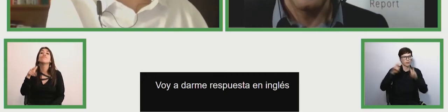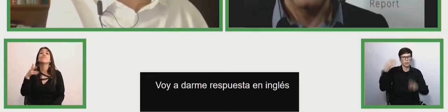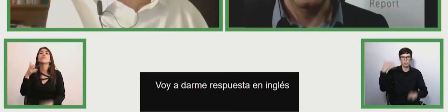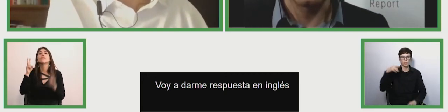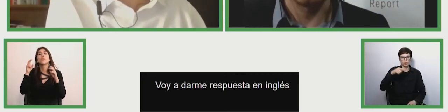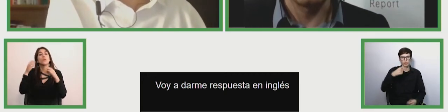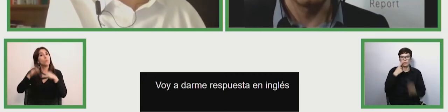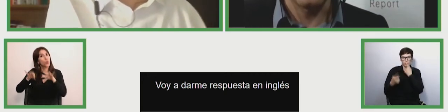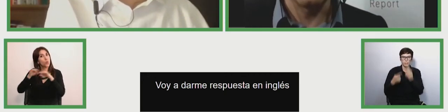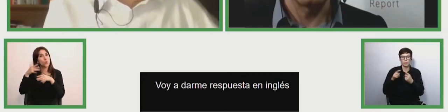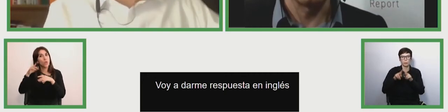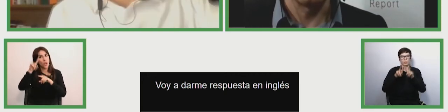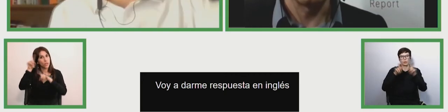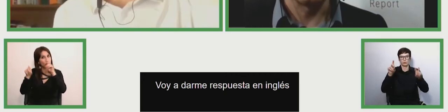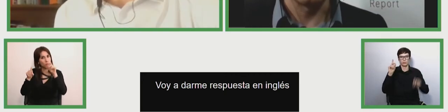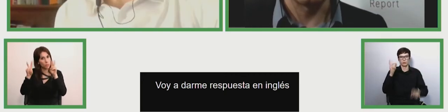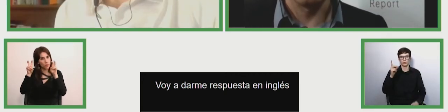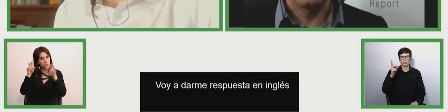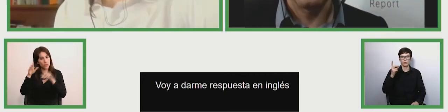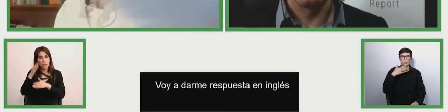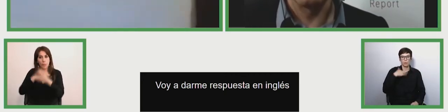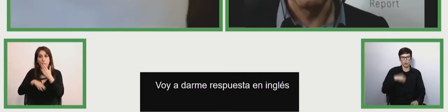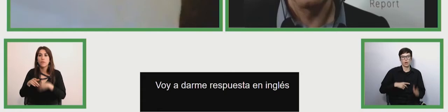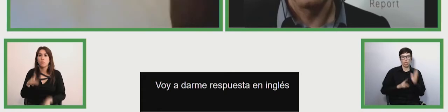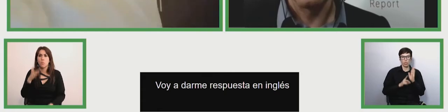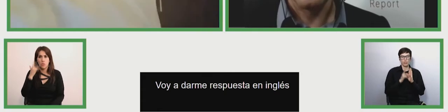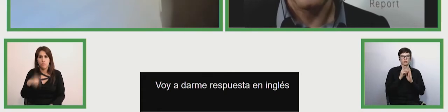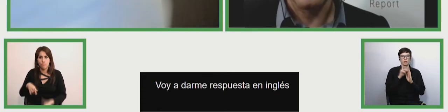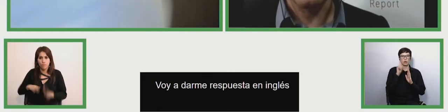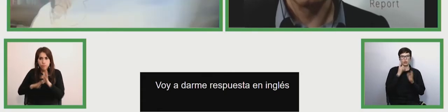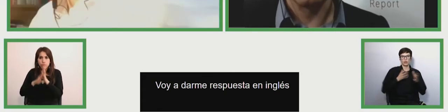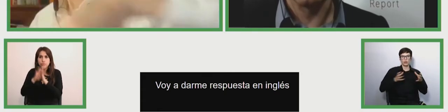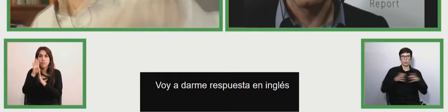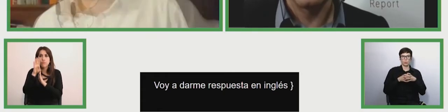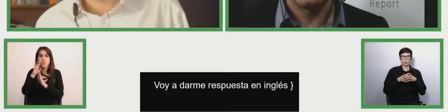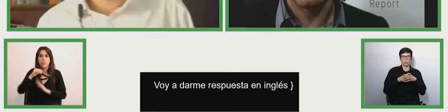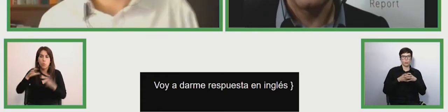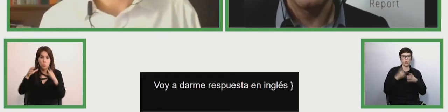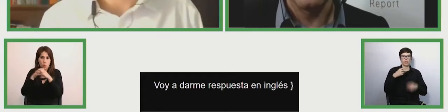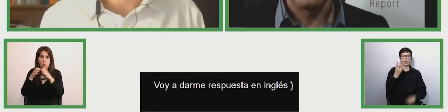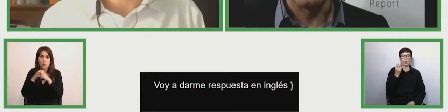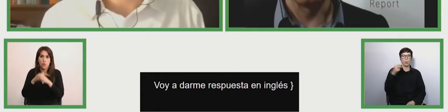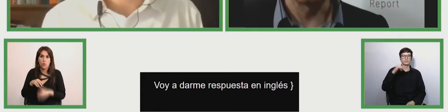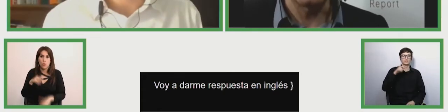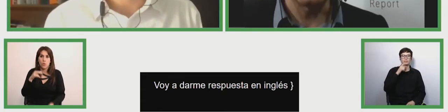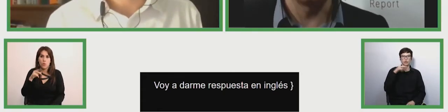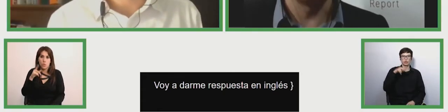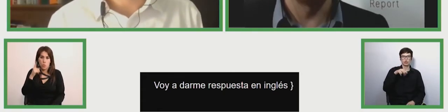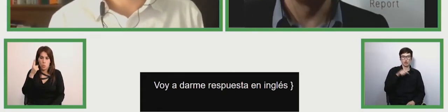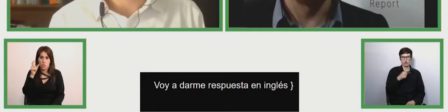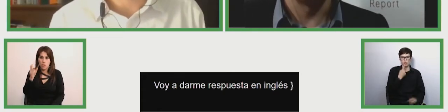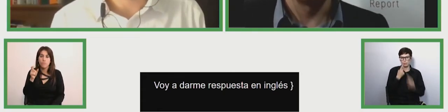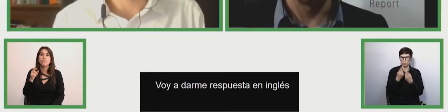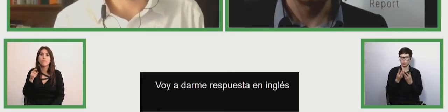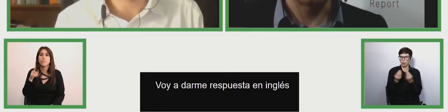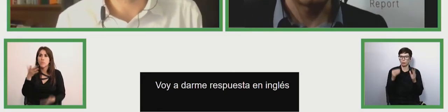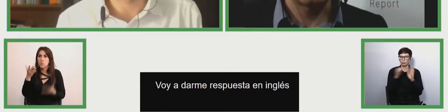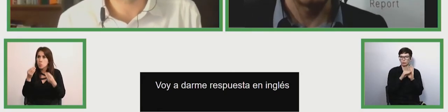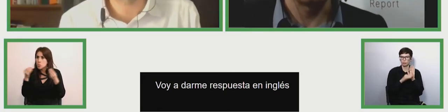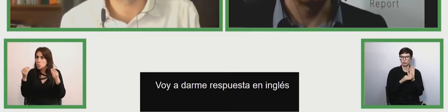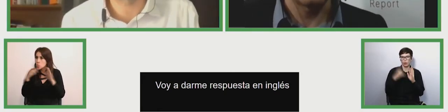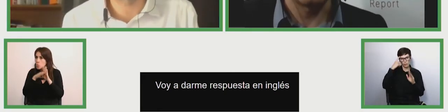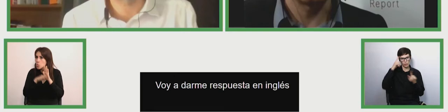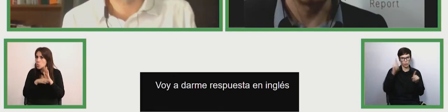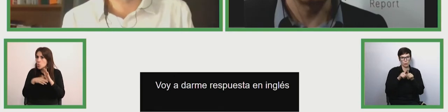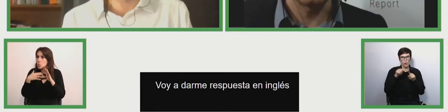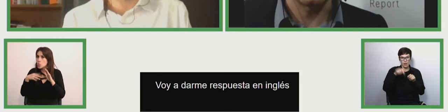usar las preguntas que han sido desarrolladas por el grupo Washington en corto sentido de preguntas necesitas